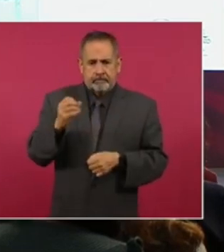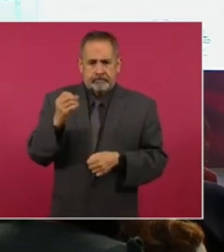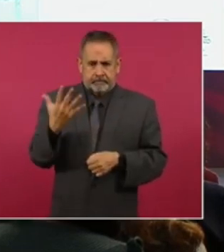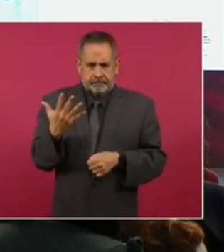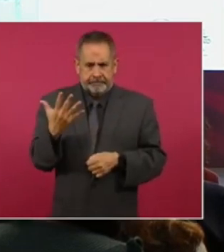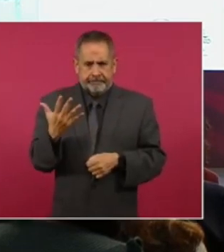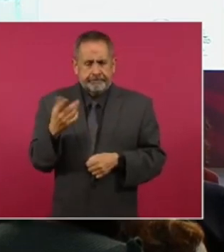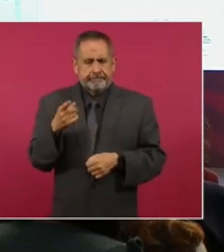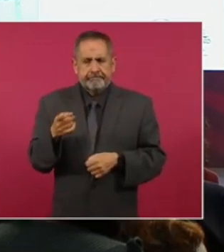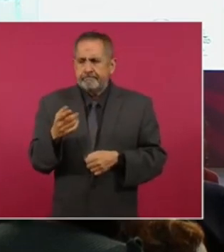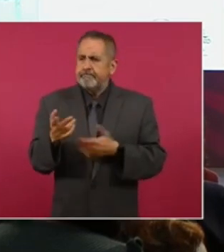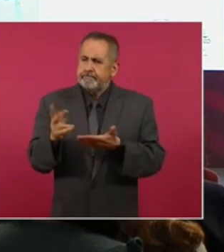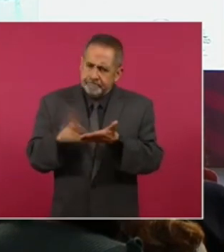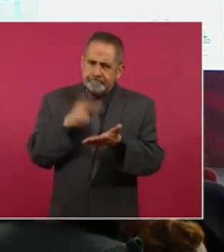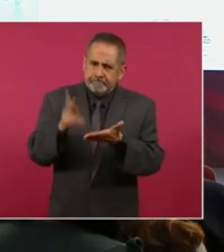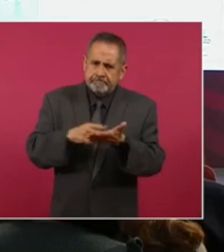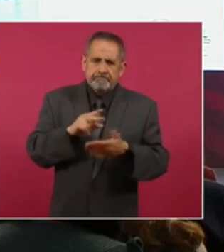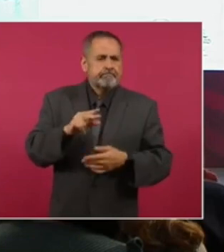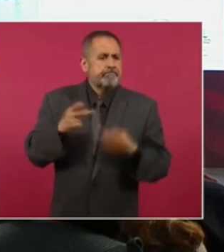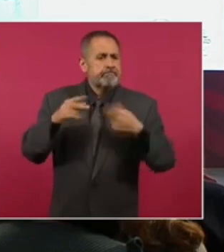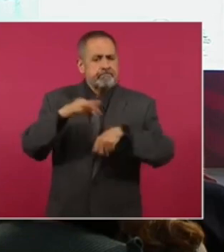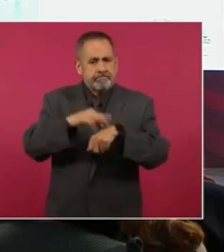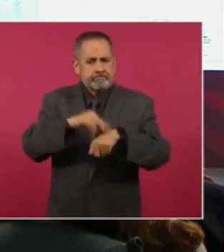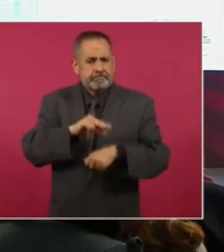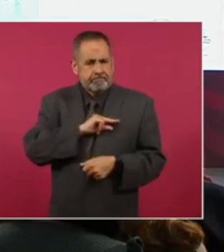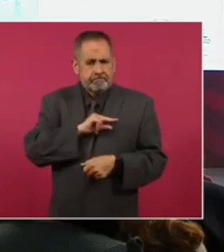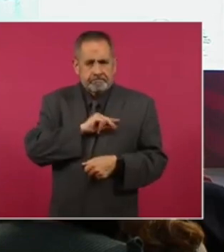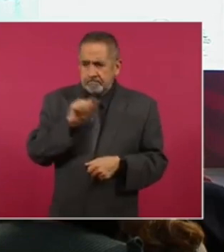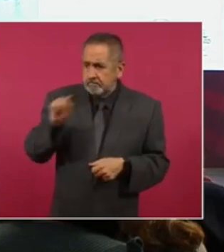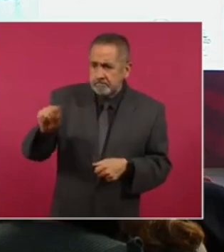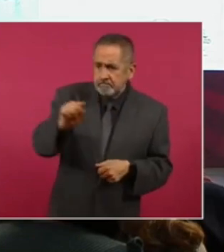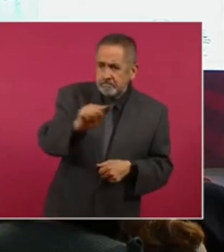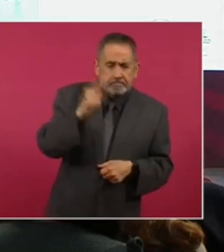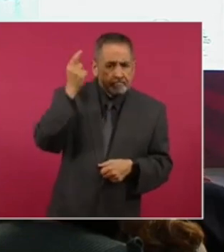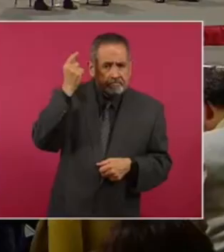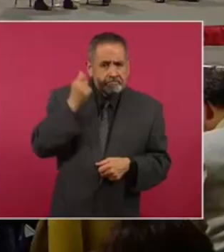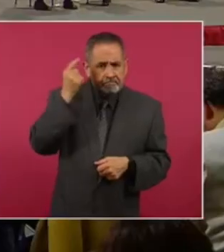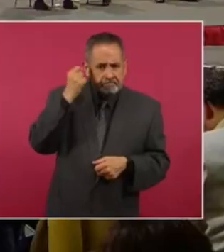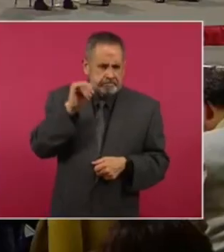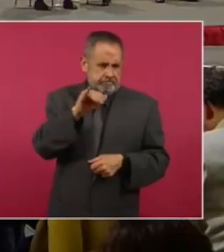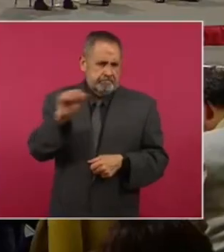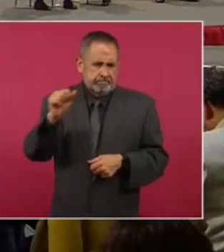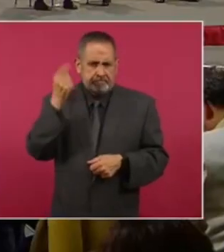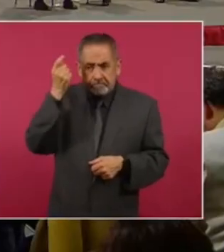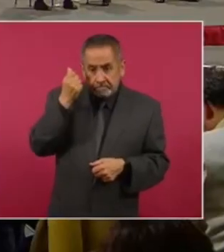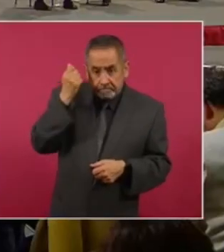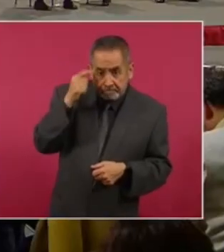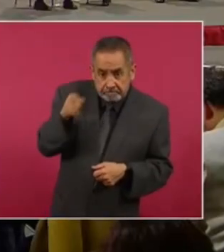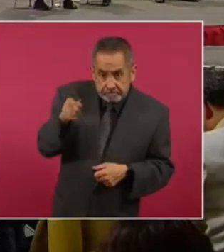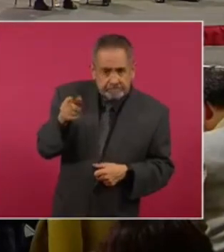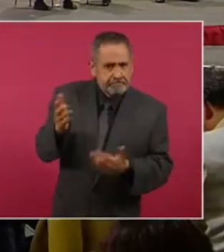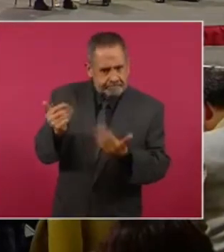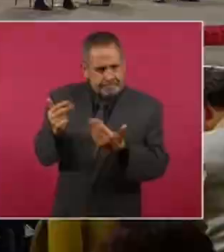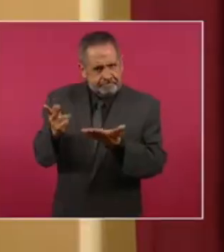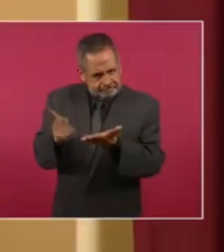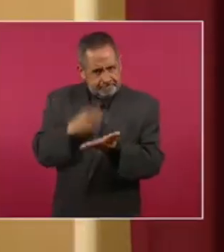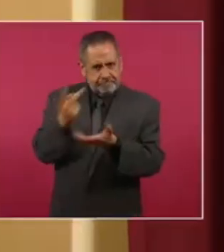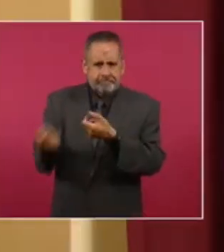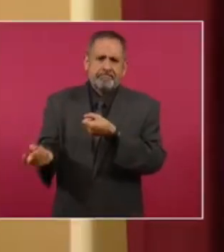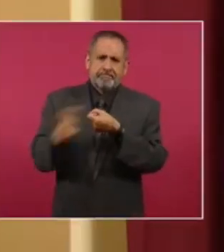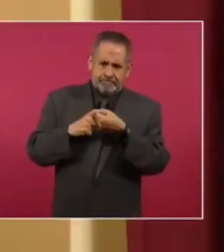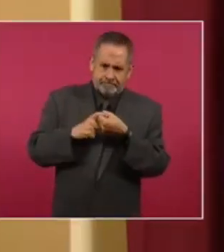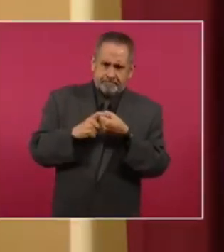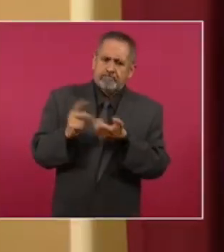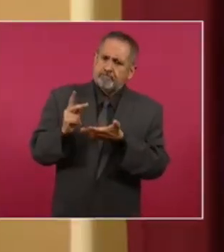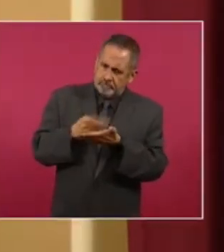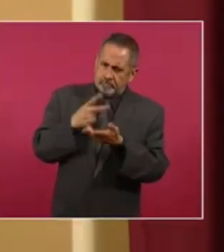reclutamiento de médicos especialistas jubilados del Seguro Social, pero que todavía tienen